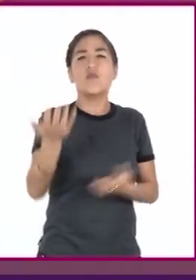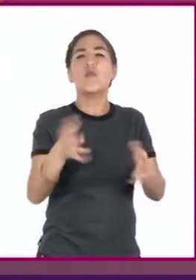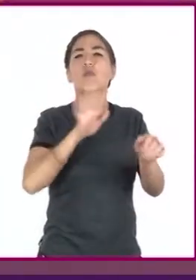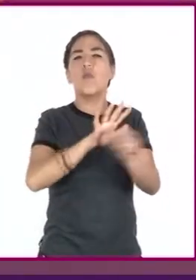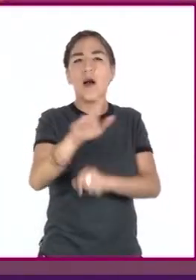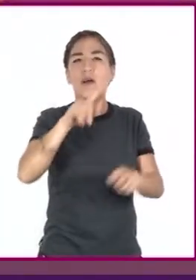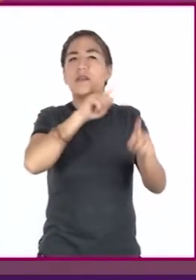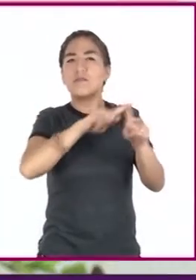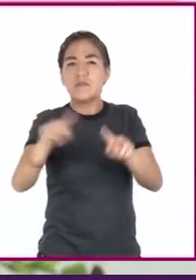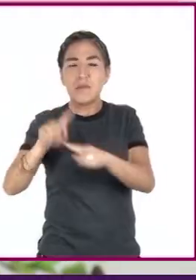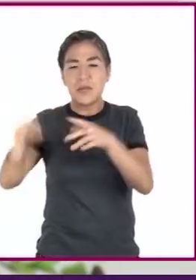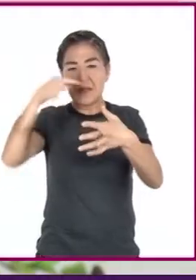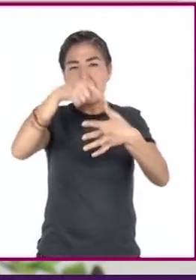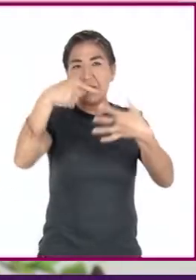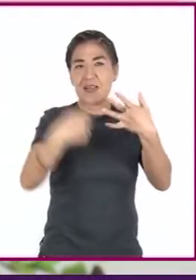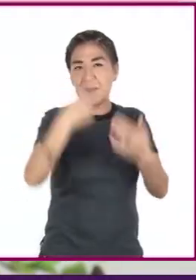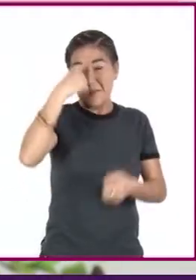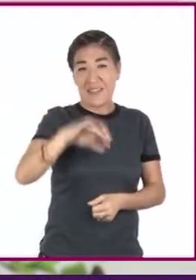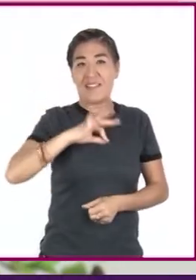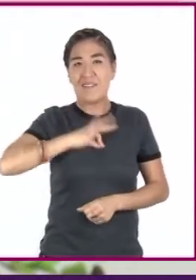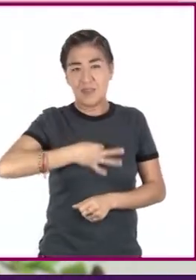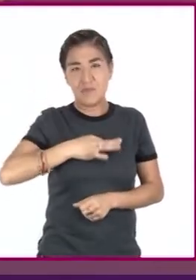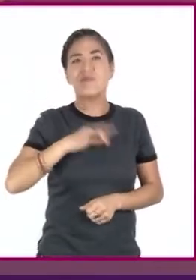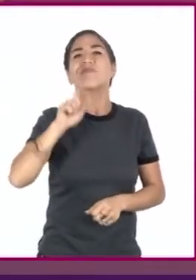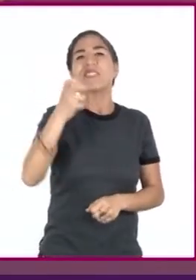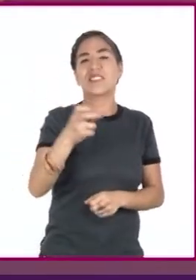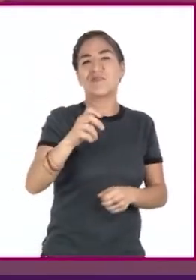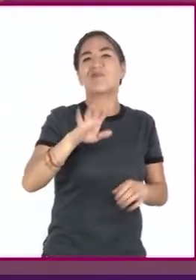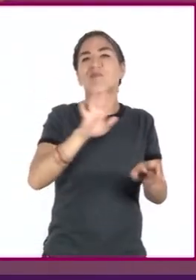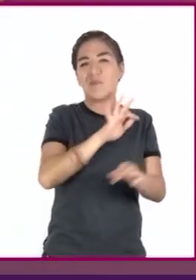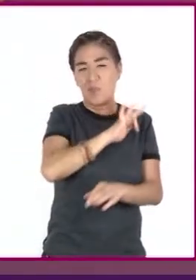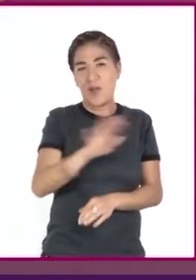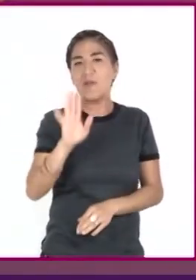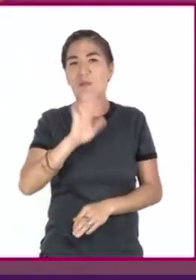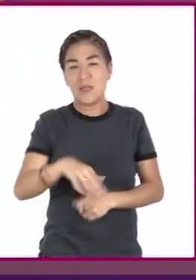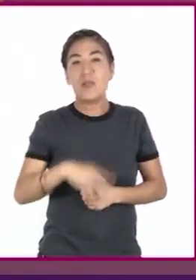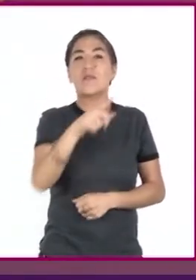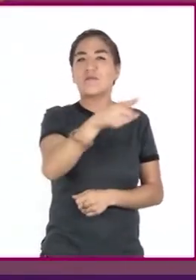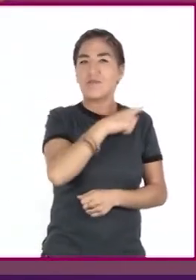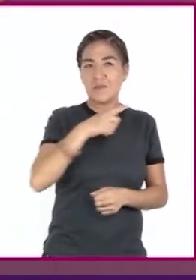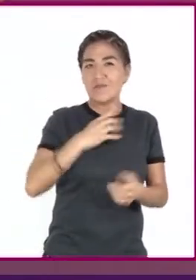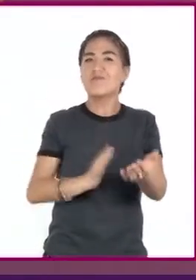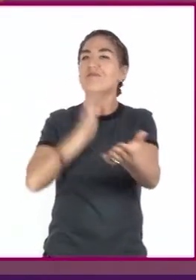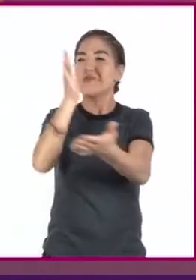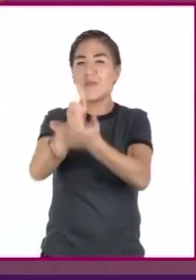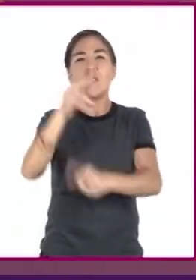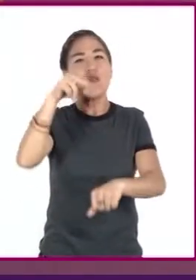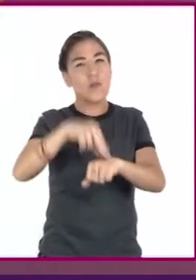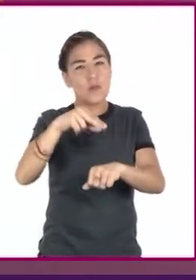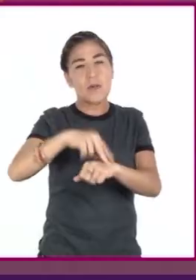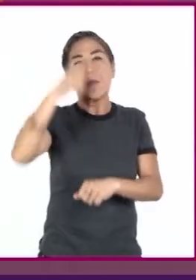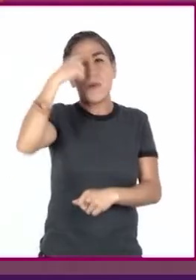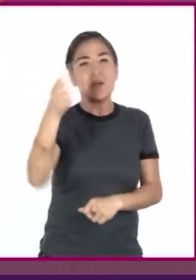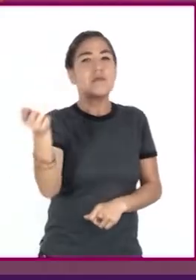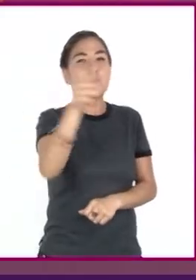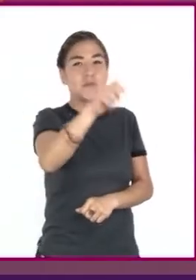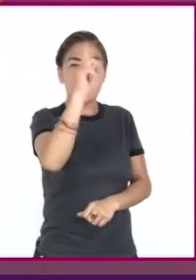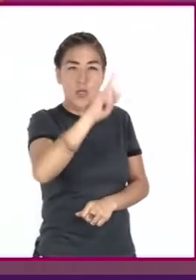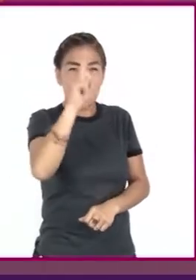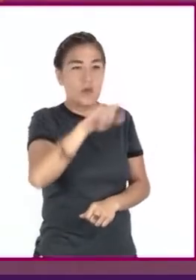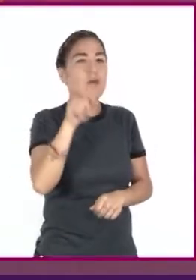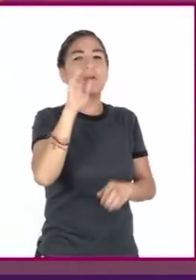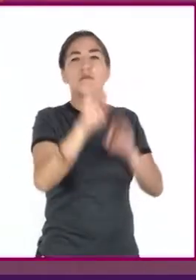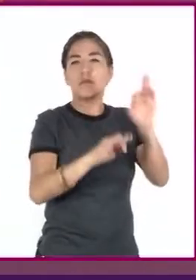patógeno o agente infeccioso la provoca. Para lo que se debe acudir al médico, quien puede recomendar un